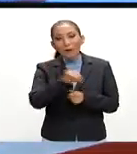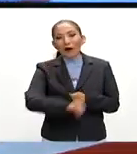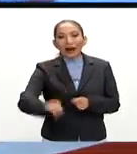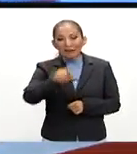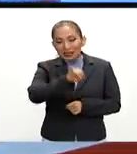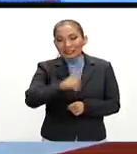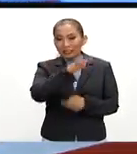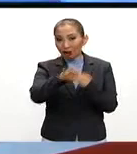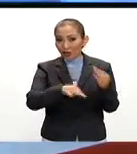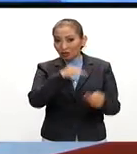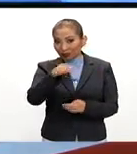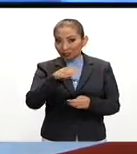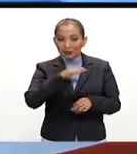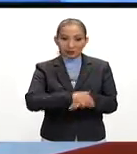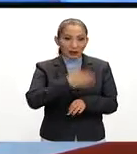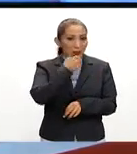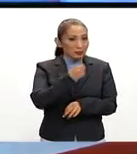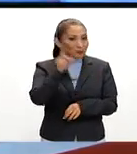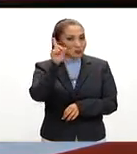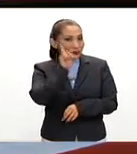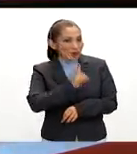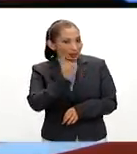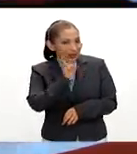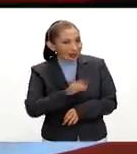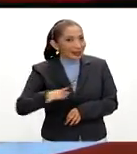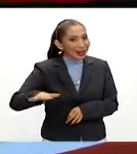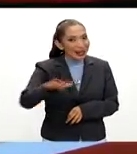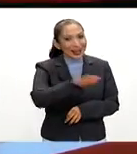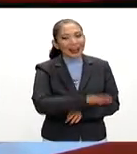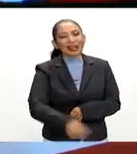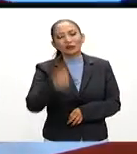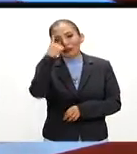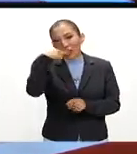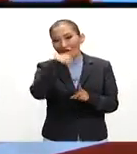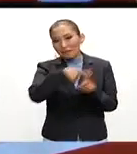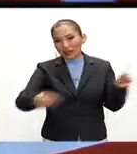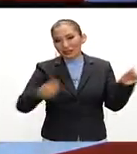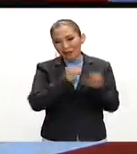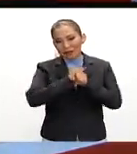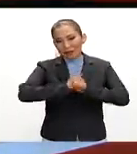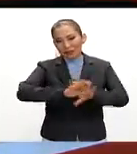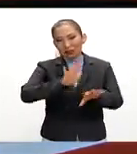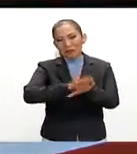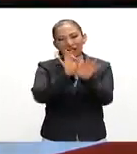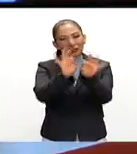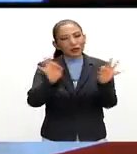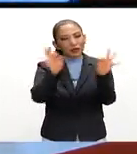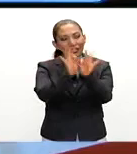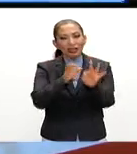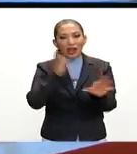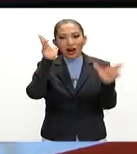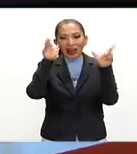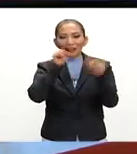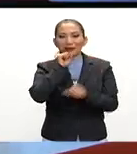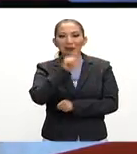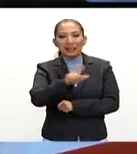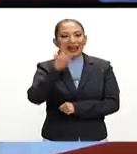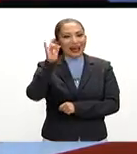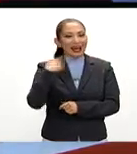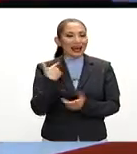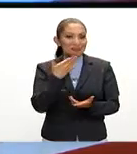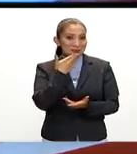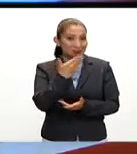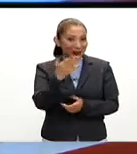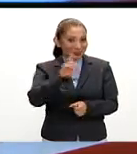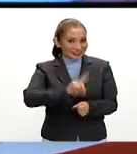por supuesto a todos ustedes, amigas y amigos de México al día. Acompáñenos durante esta hora media con la información más destacada. Saludamos también, le